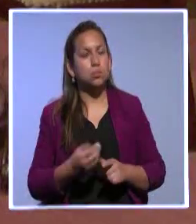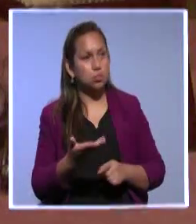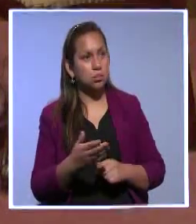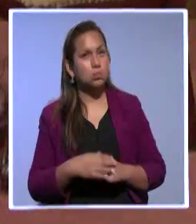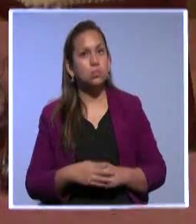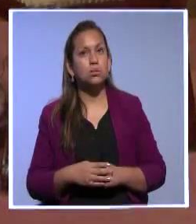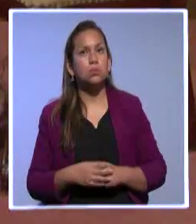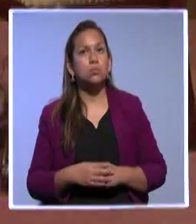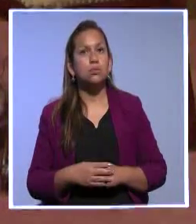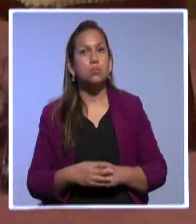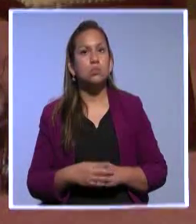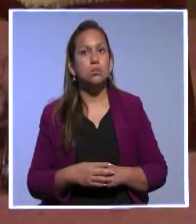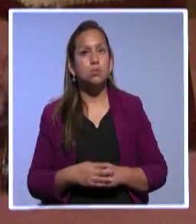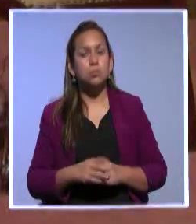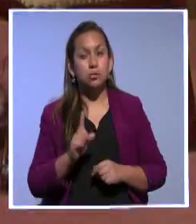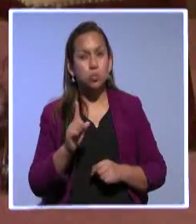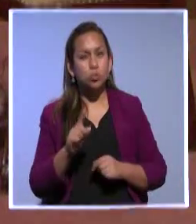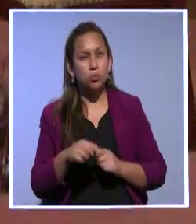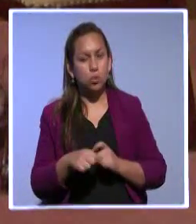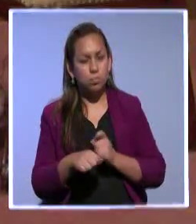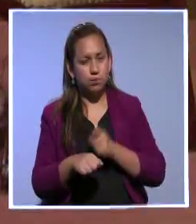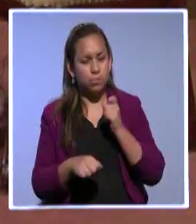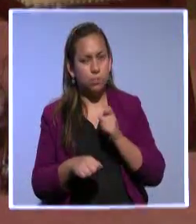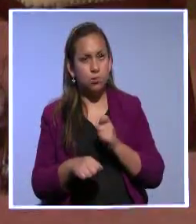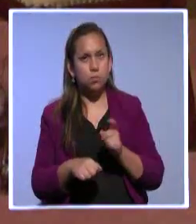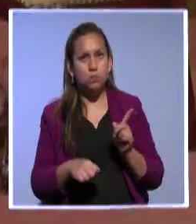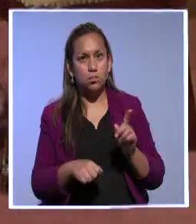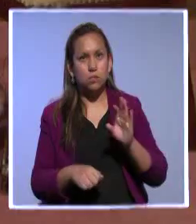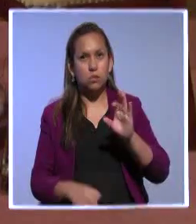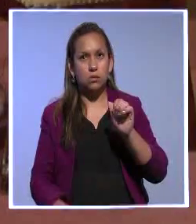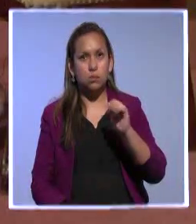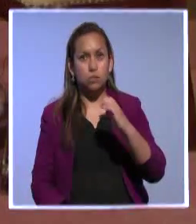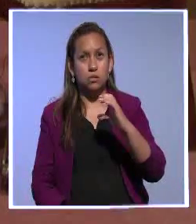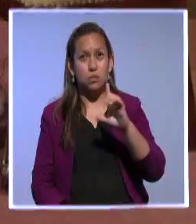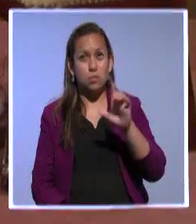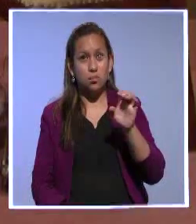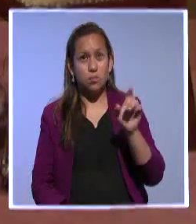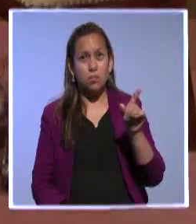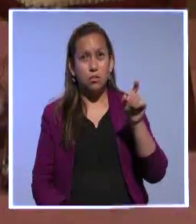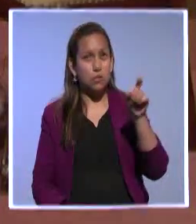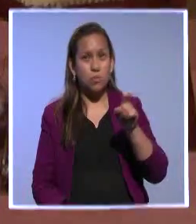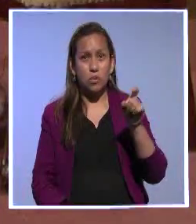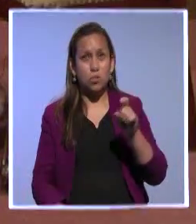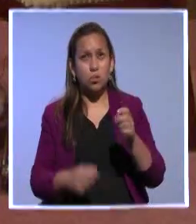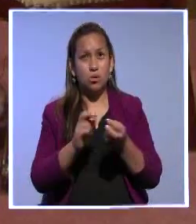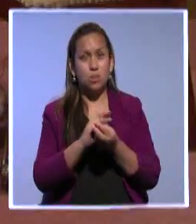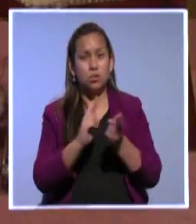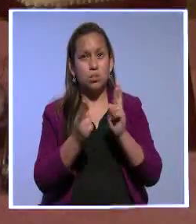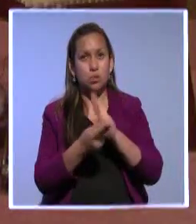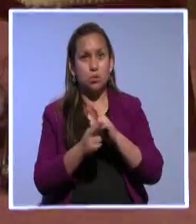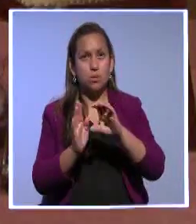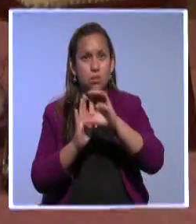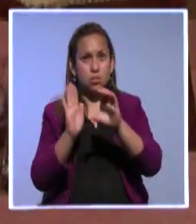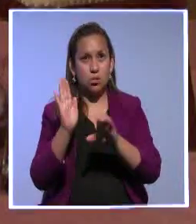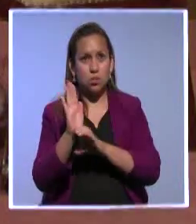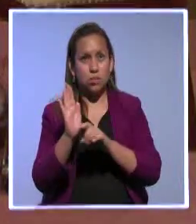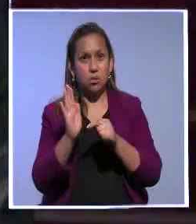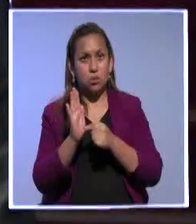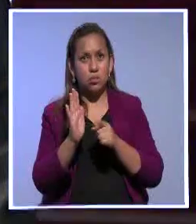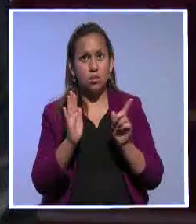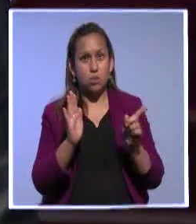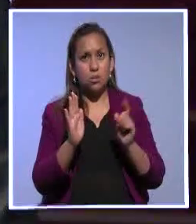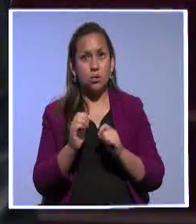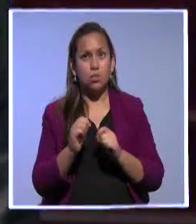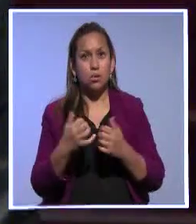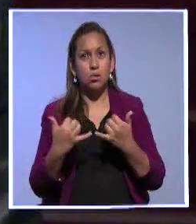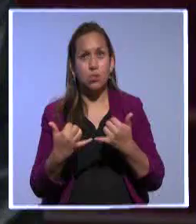asambleísta Ventimilla. Bueno, solo una precisión. Claro que sí. Asambleísta Tacle empezó diciendo que él no necesitaba cambiar la Constitución y ahora sí habla de eventuales. Si es